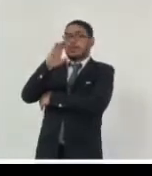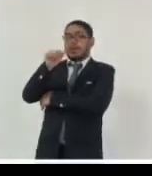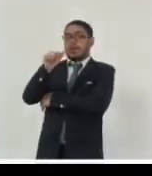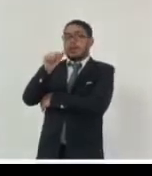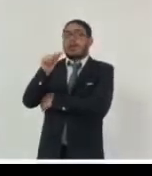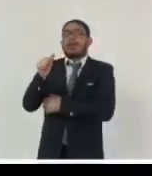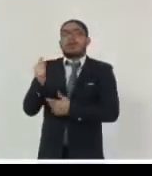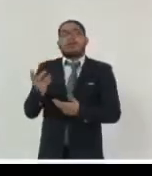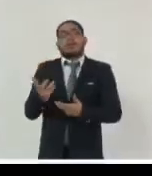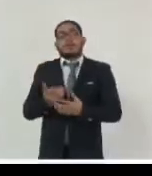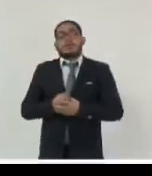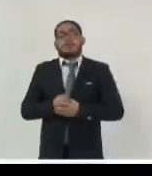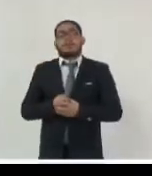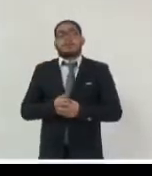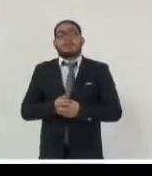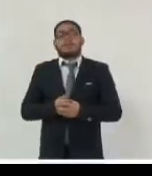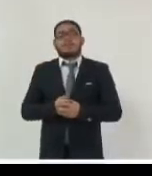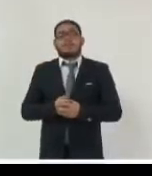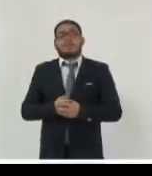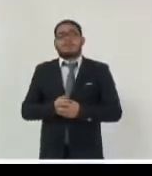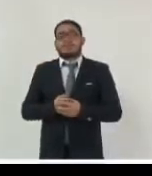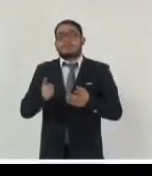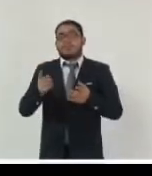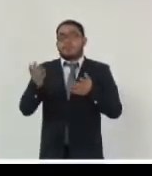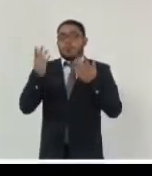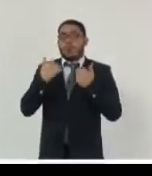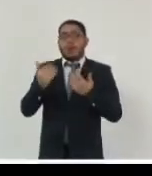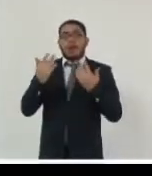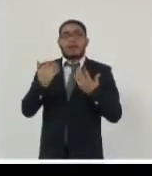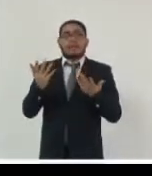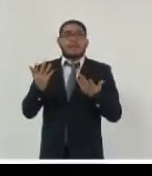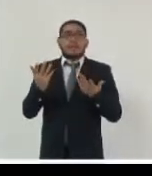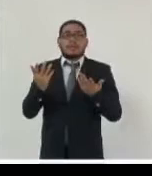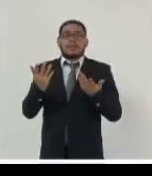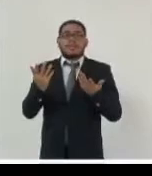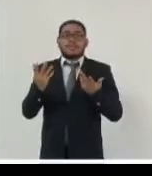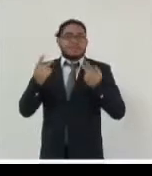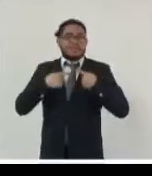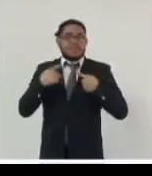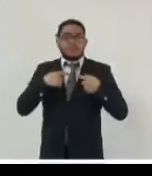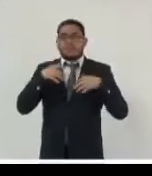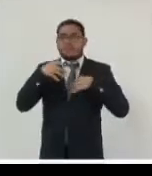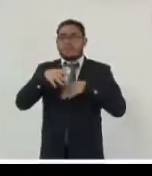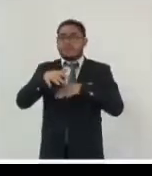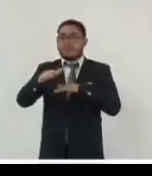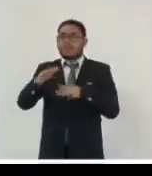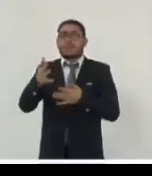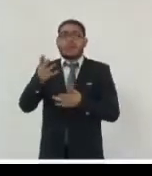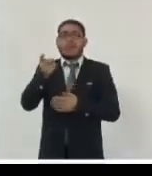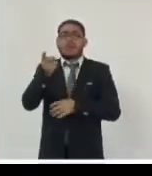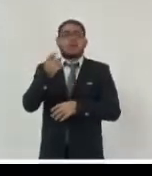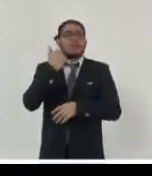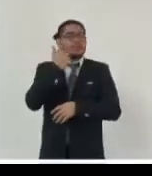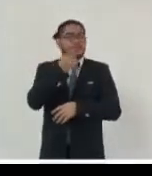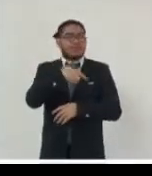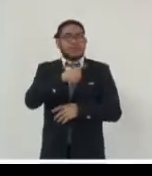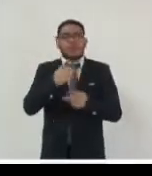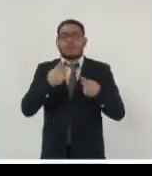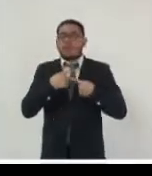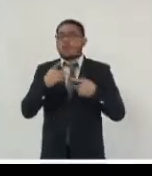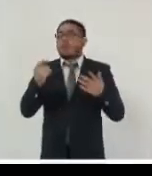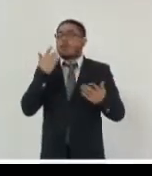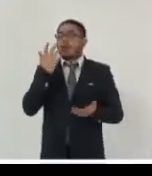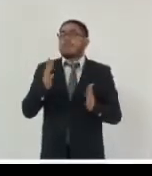hay ejércitos de artistas volcados al estudio